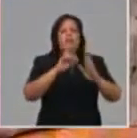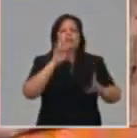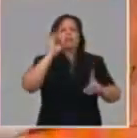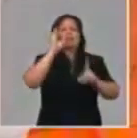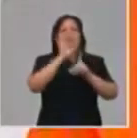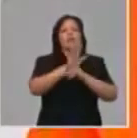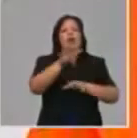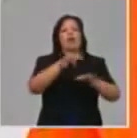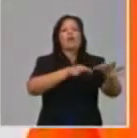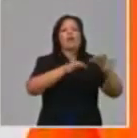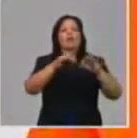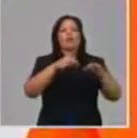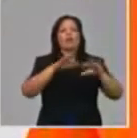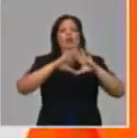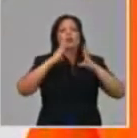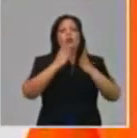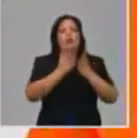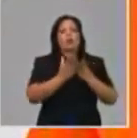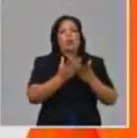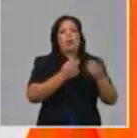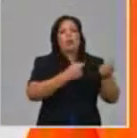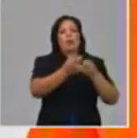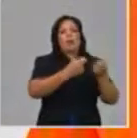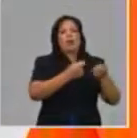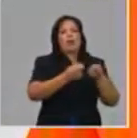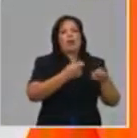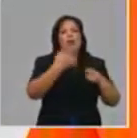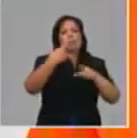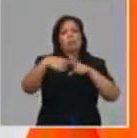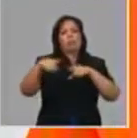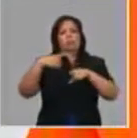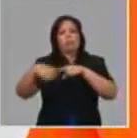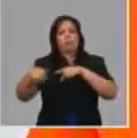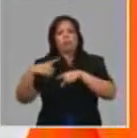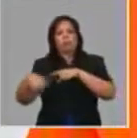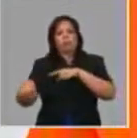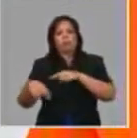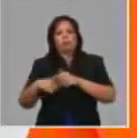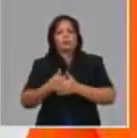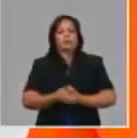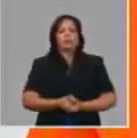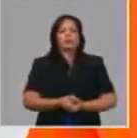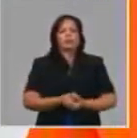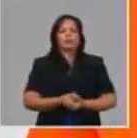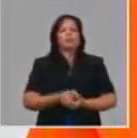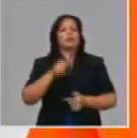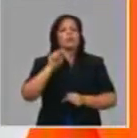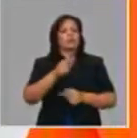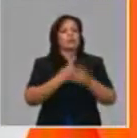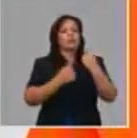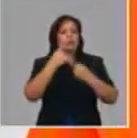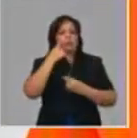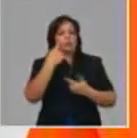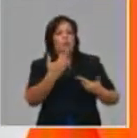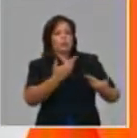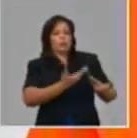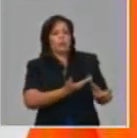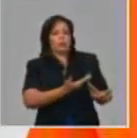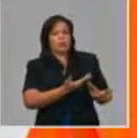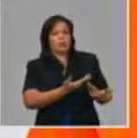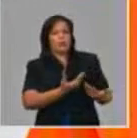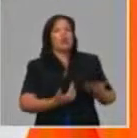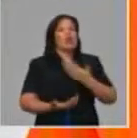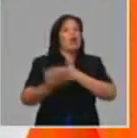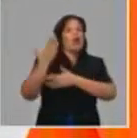mercados de artículos industriales. Fue una actividad con un bajo nivel de... Una de las actividades nuestras, que tenía bajos niveles de venta,